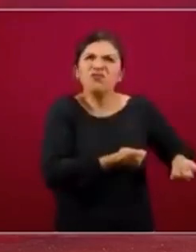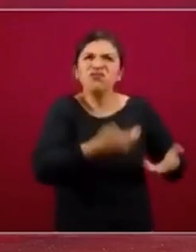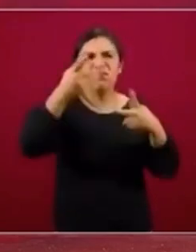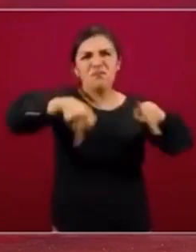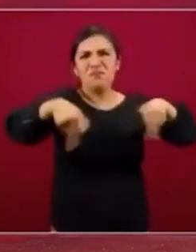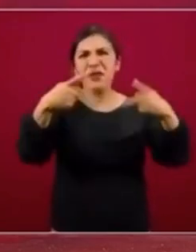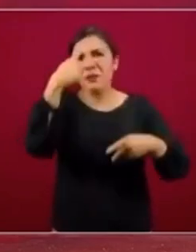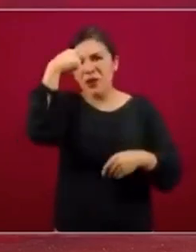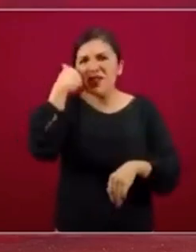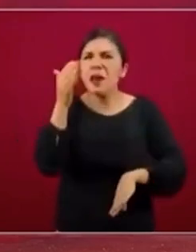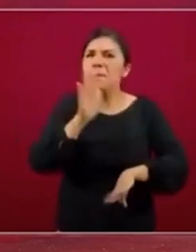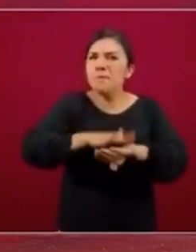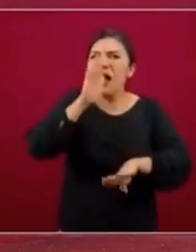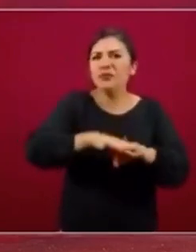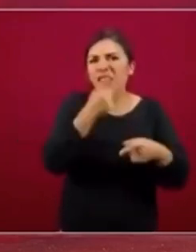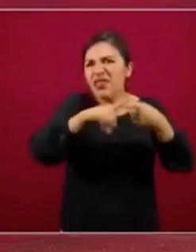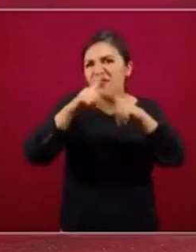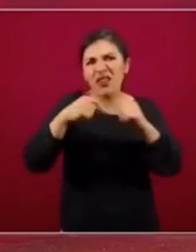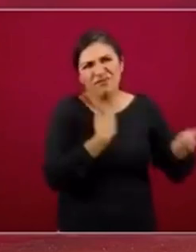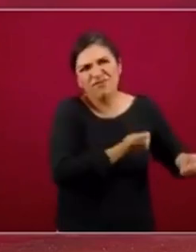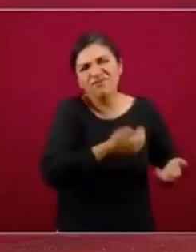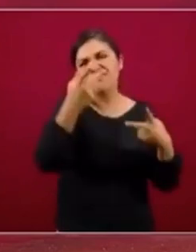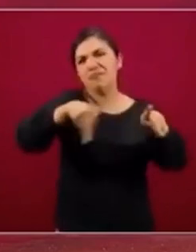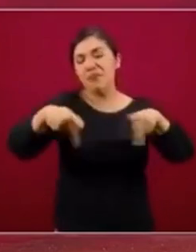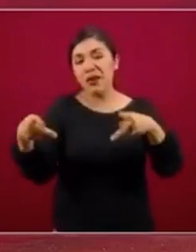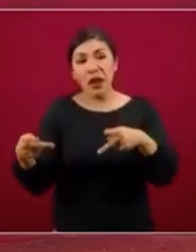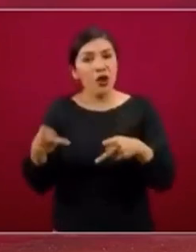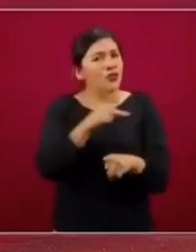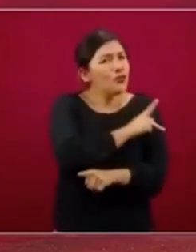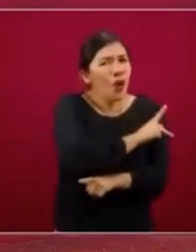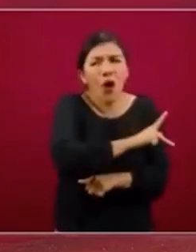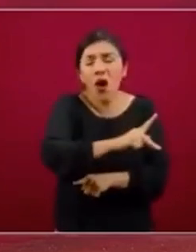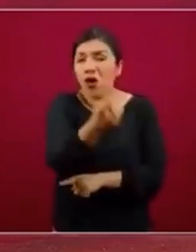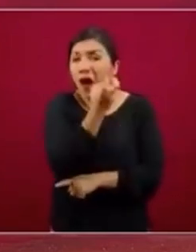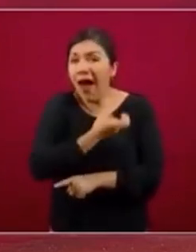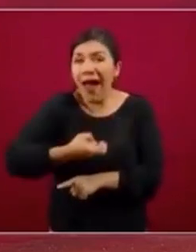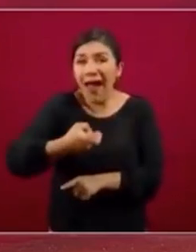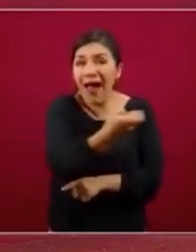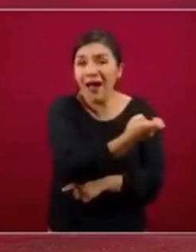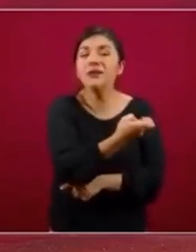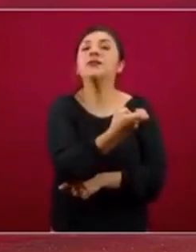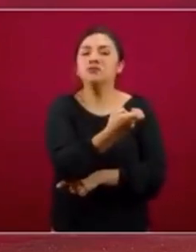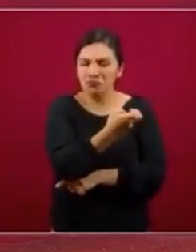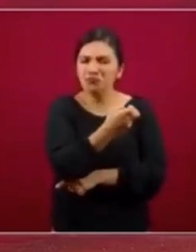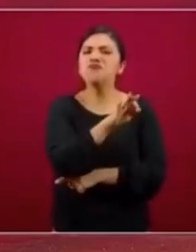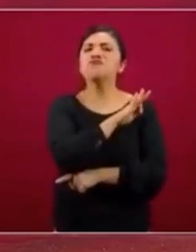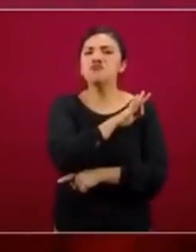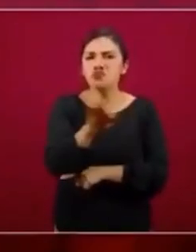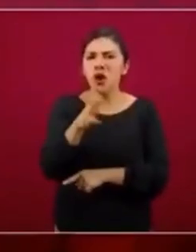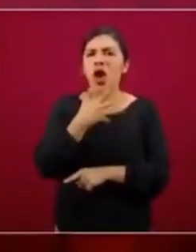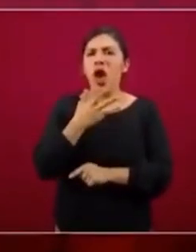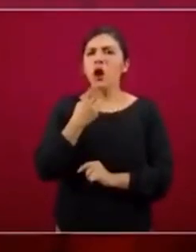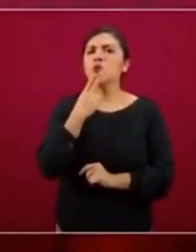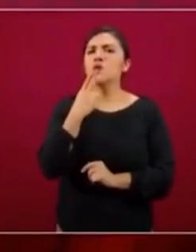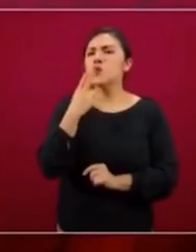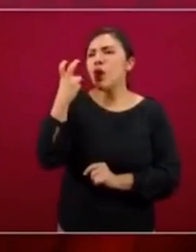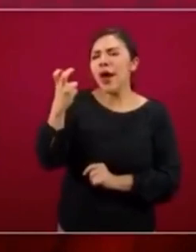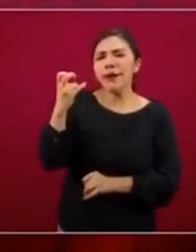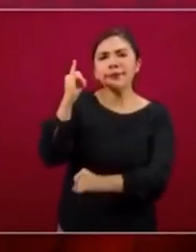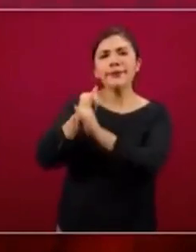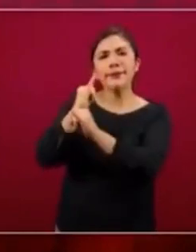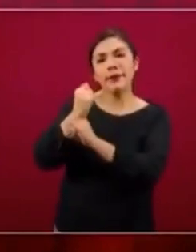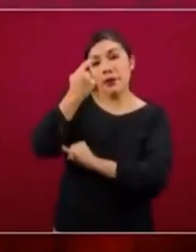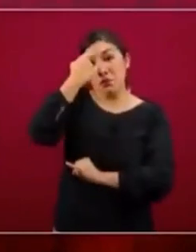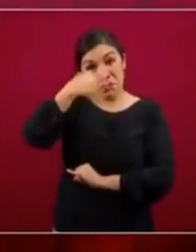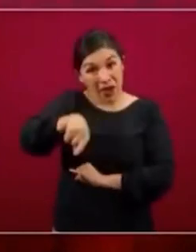quieren diversificar esas exportaciones. Entonces, todos esos usuarios podrán utilizar esta herramienta para